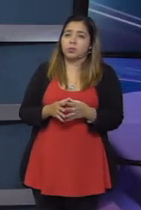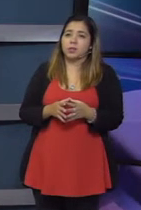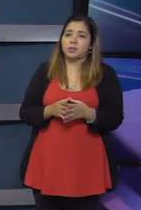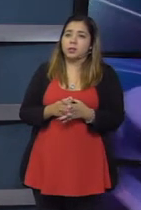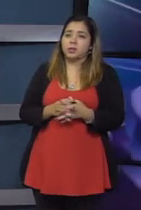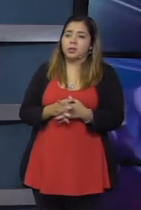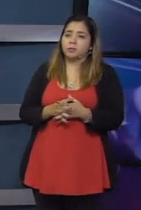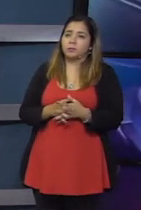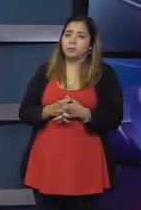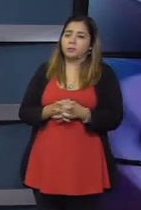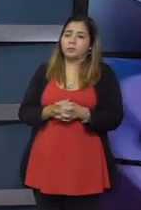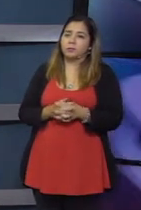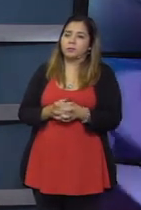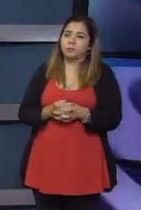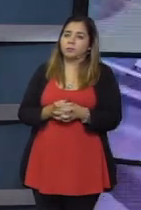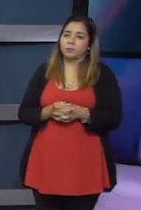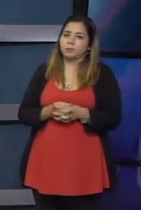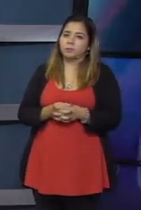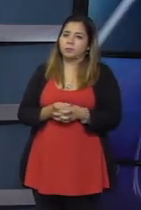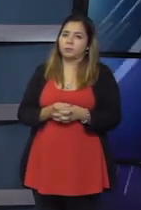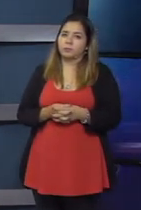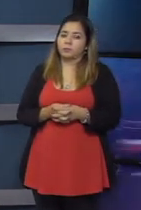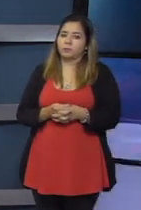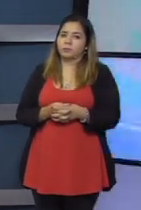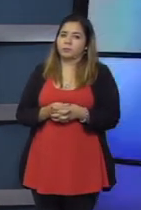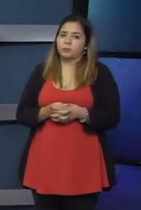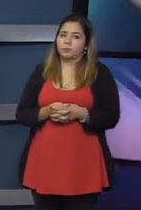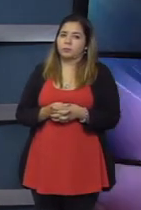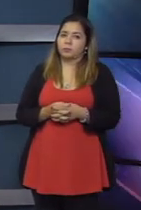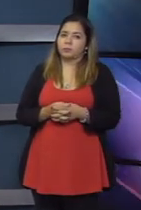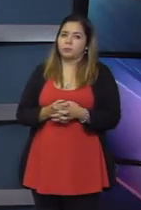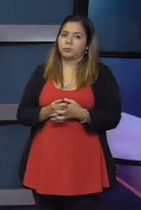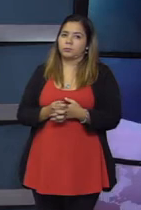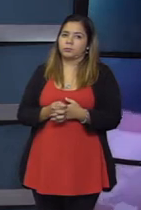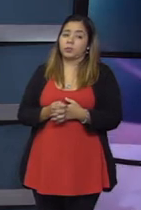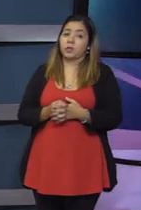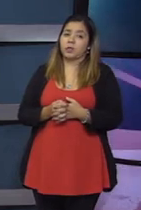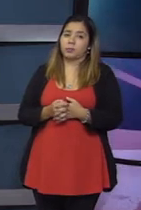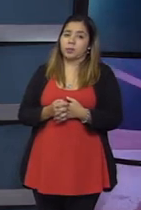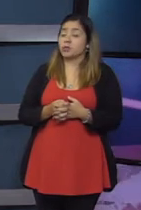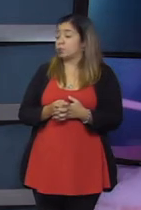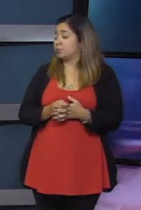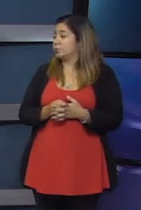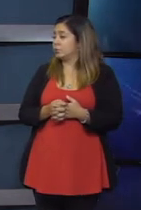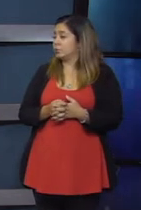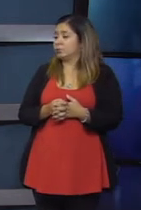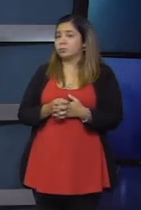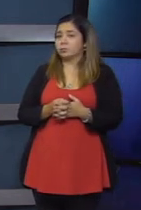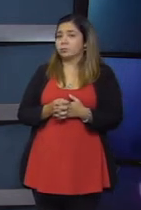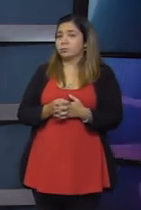Todo dice que las funciones que llevan a cargo los directivos son funciones similares